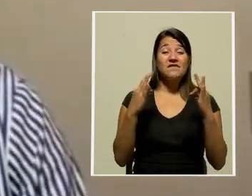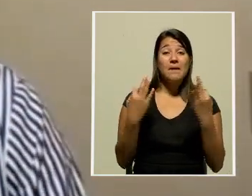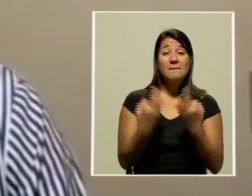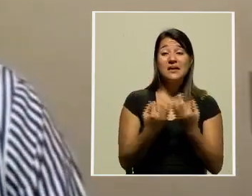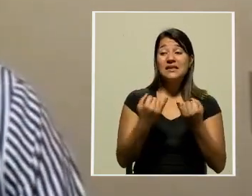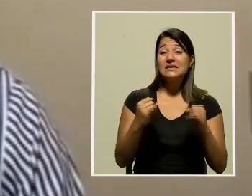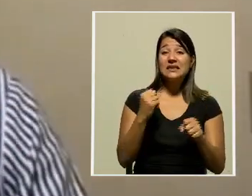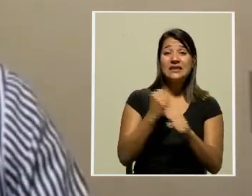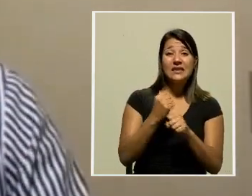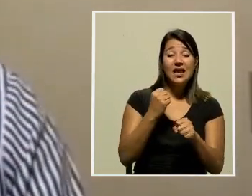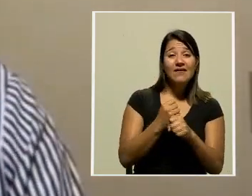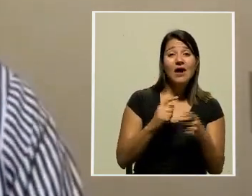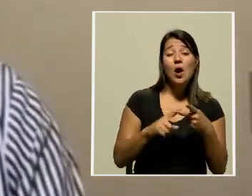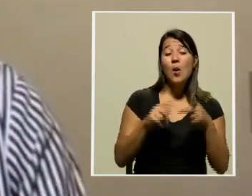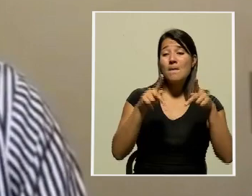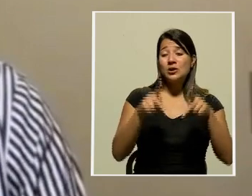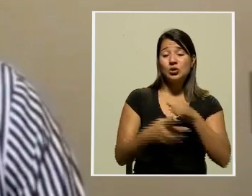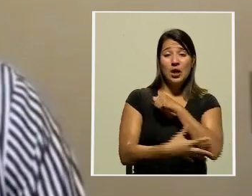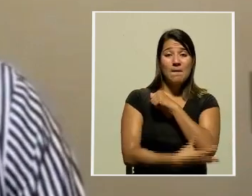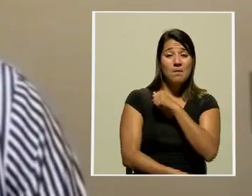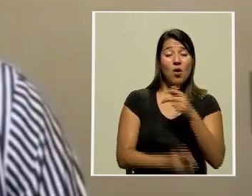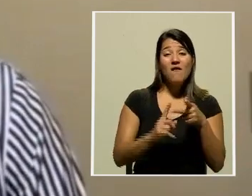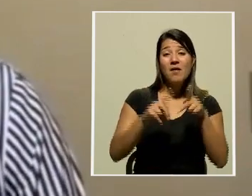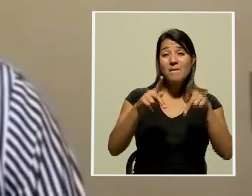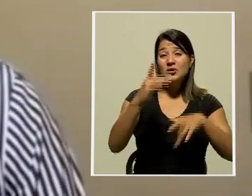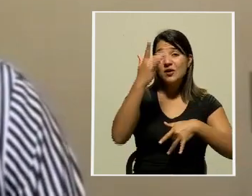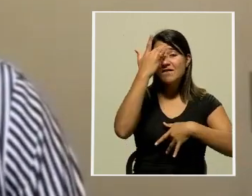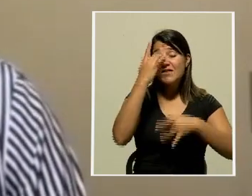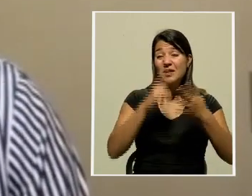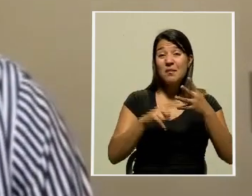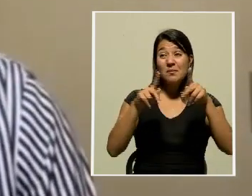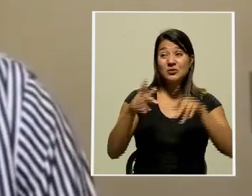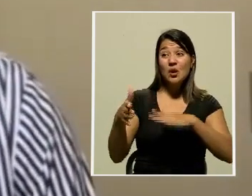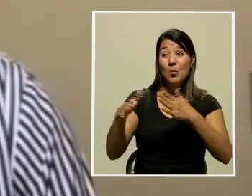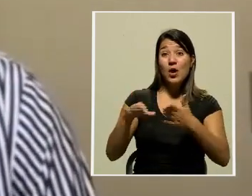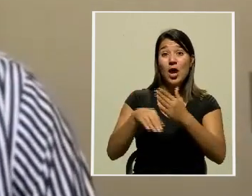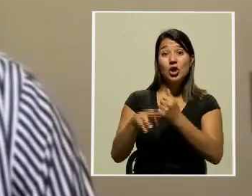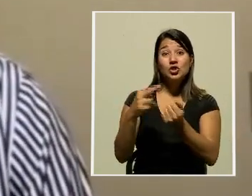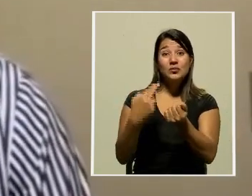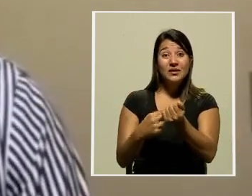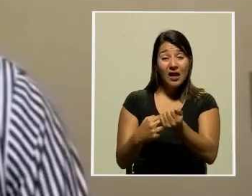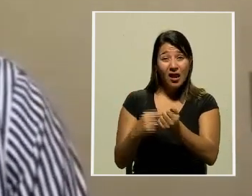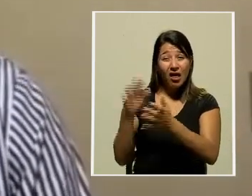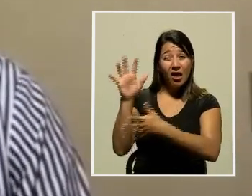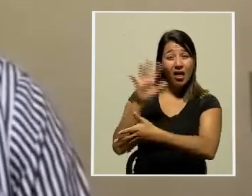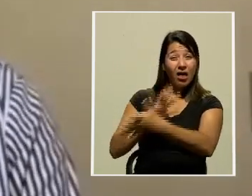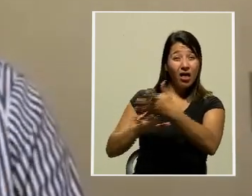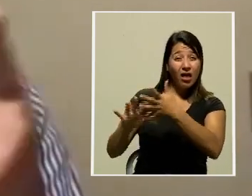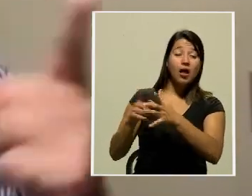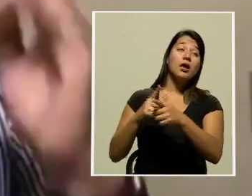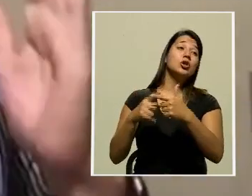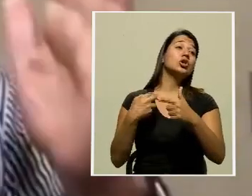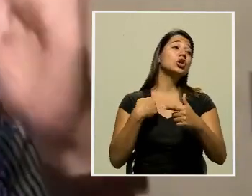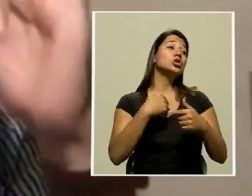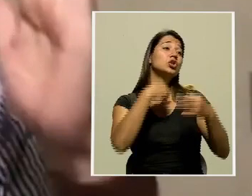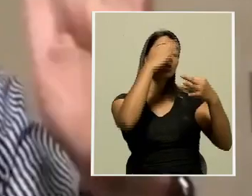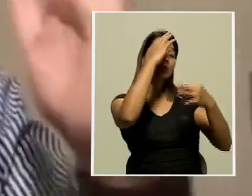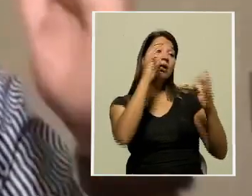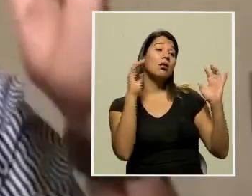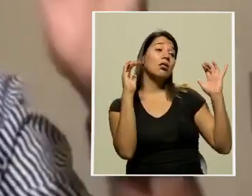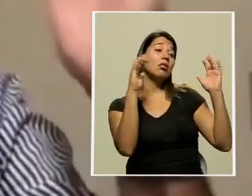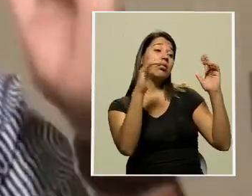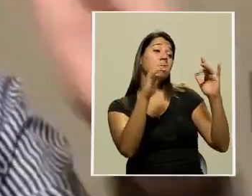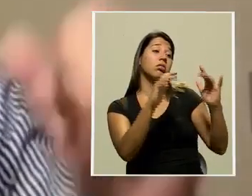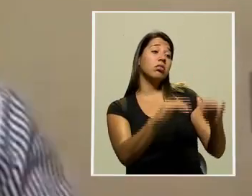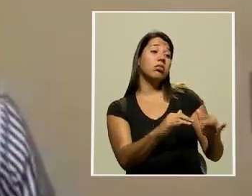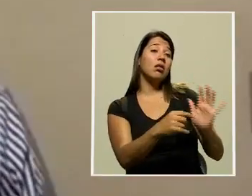personas enfermas, personas que fallecen en los hospitales y mientras la gente esté en eso, nosotros vamos a estar poniendo en los canales